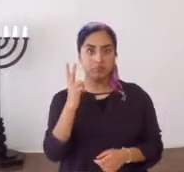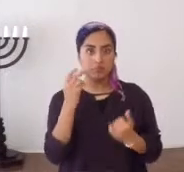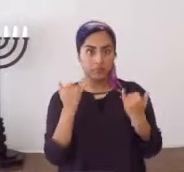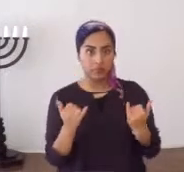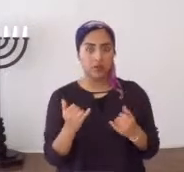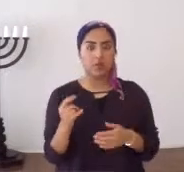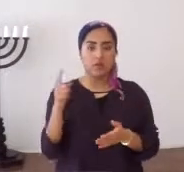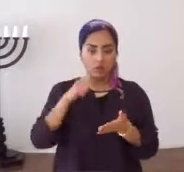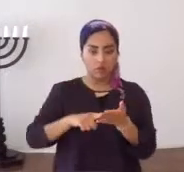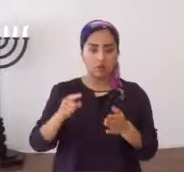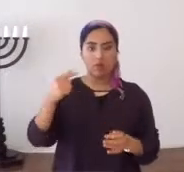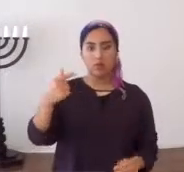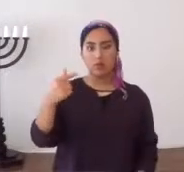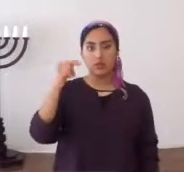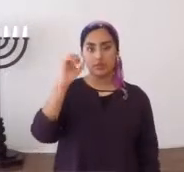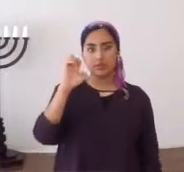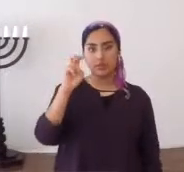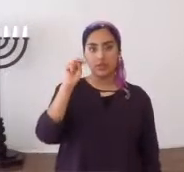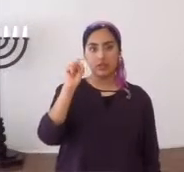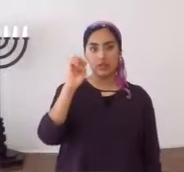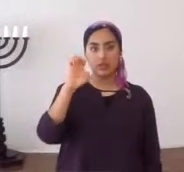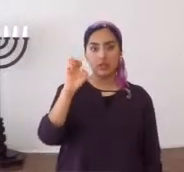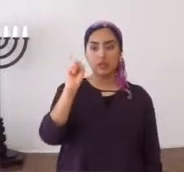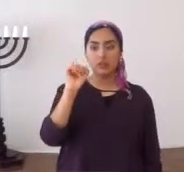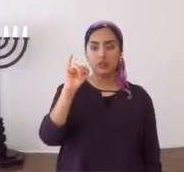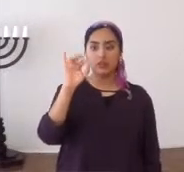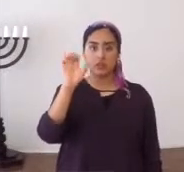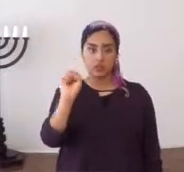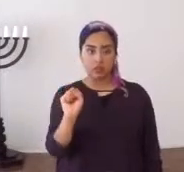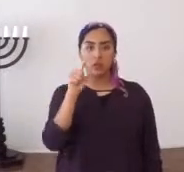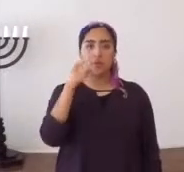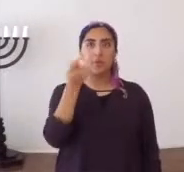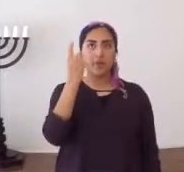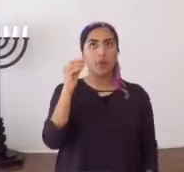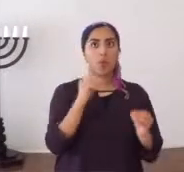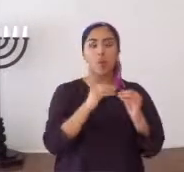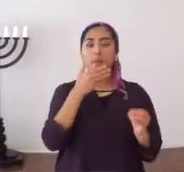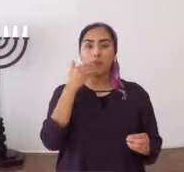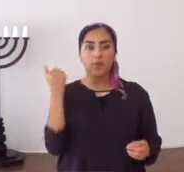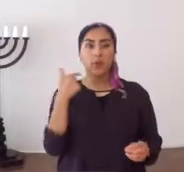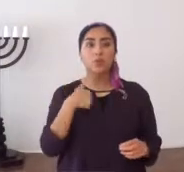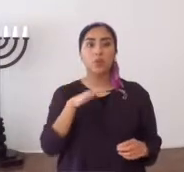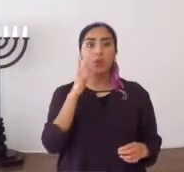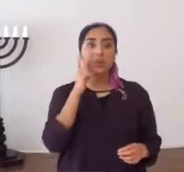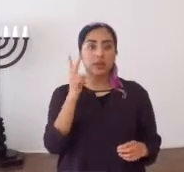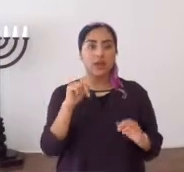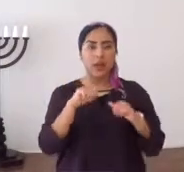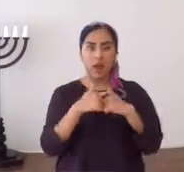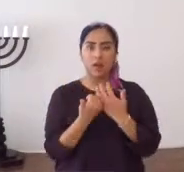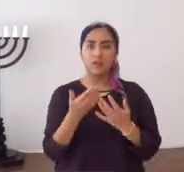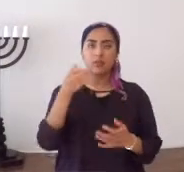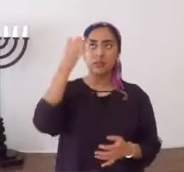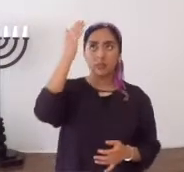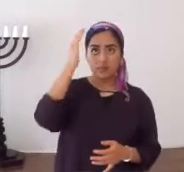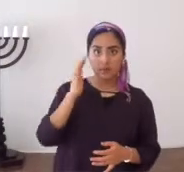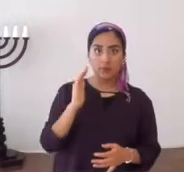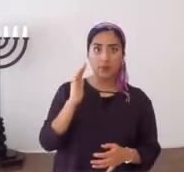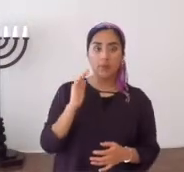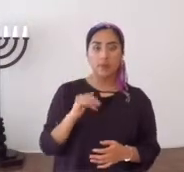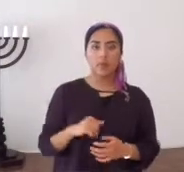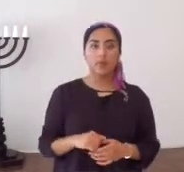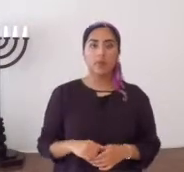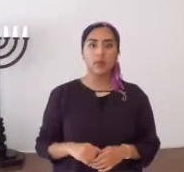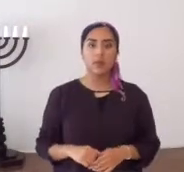vamos a ir precisamente, a Bereshit, para que usted entienda mejor, y vamos a ver, como